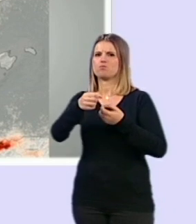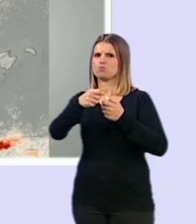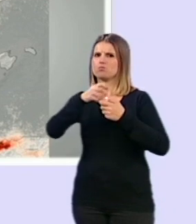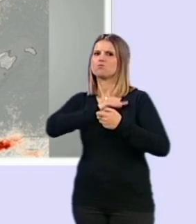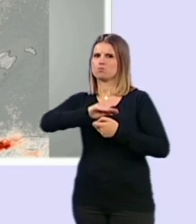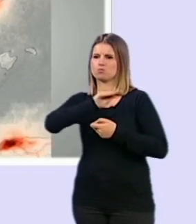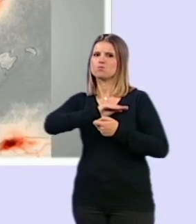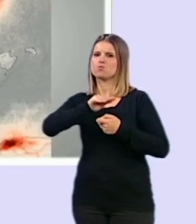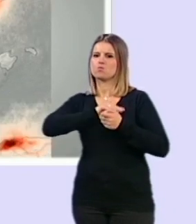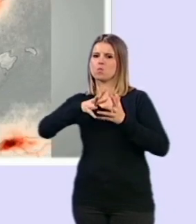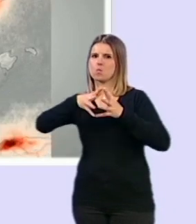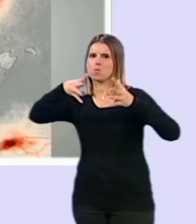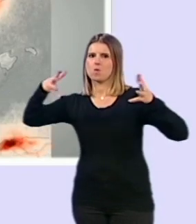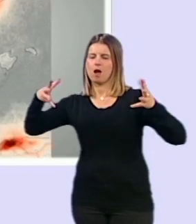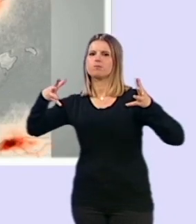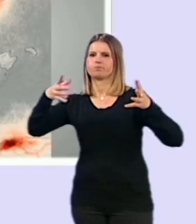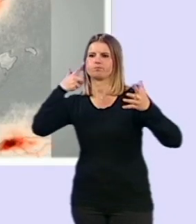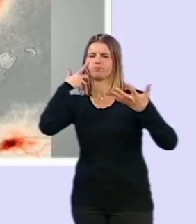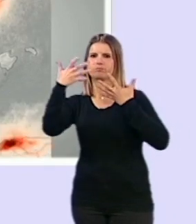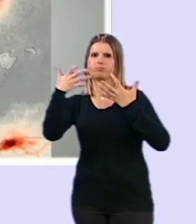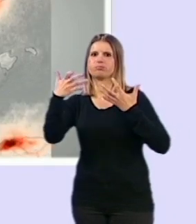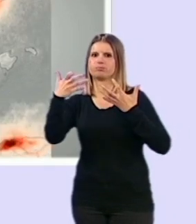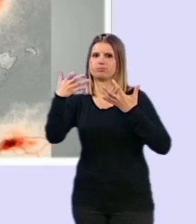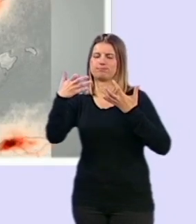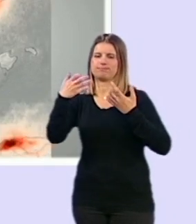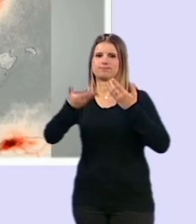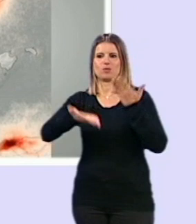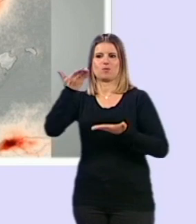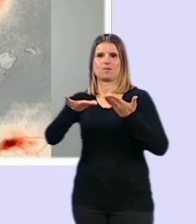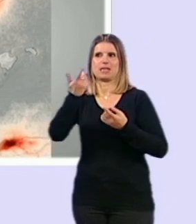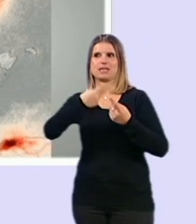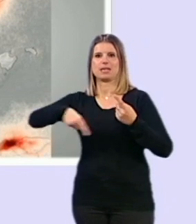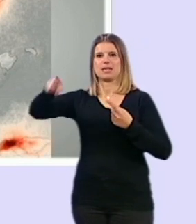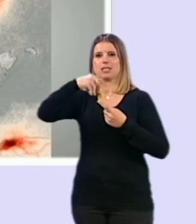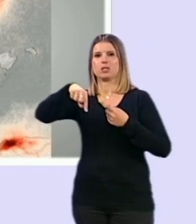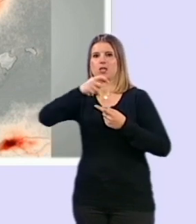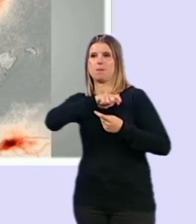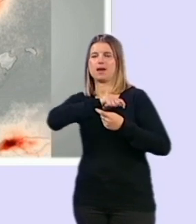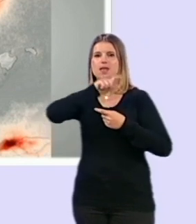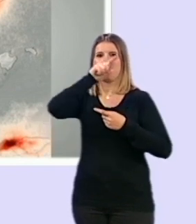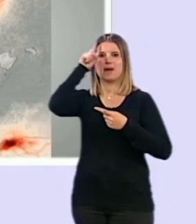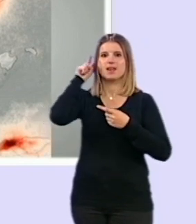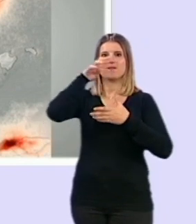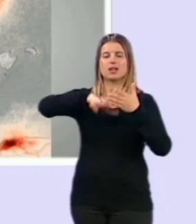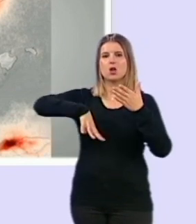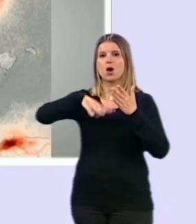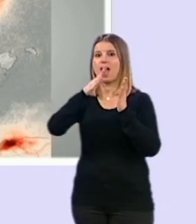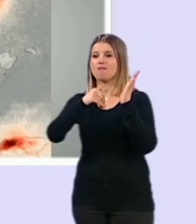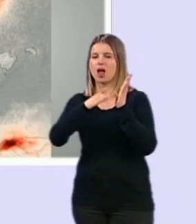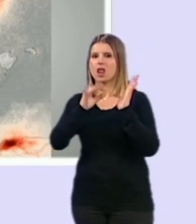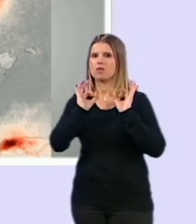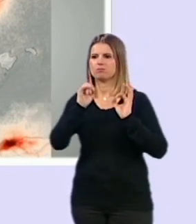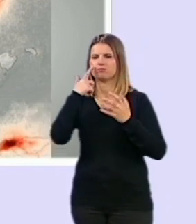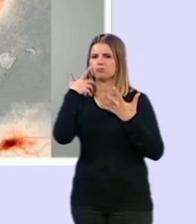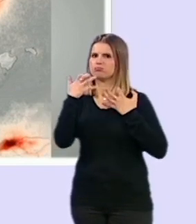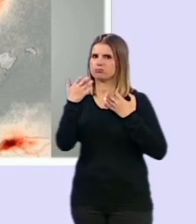amplia y resalta mucho con respecto al resto de España, según Madrid, Barcelona, Valencia y otros puntos, pero que